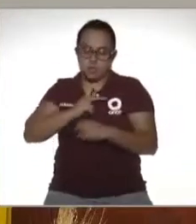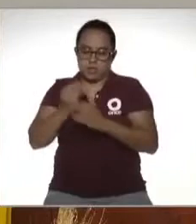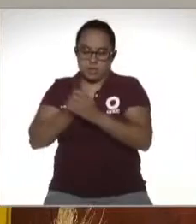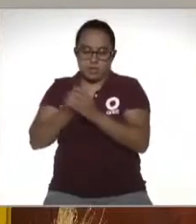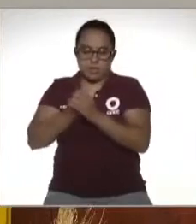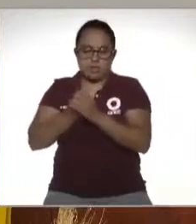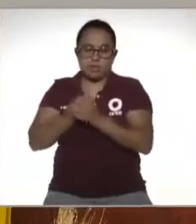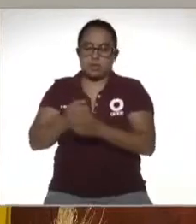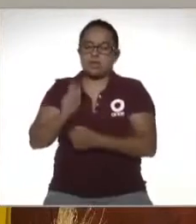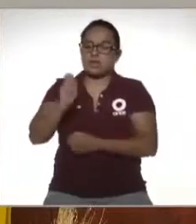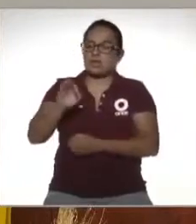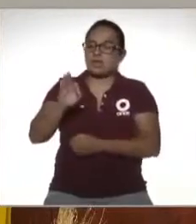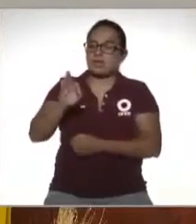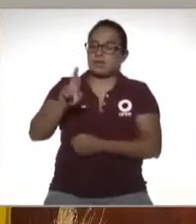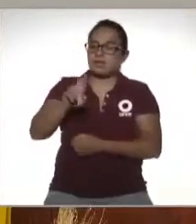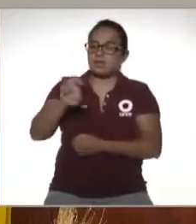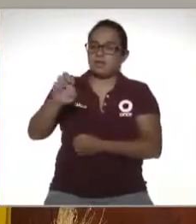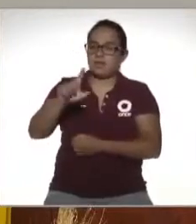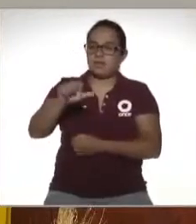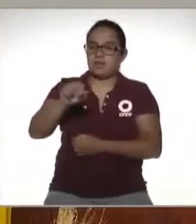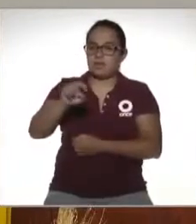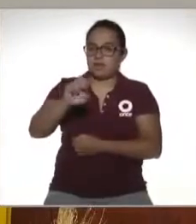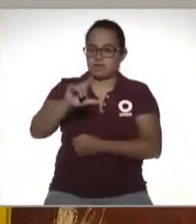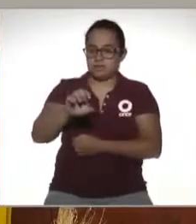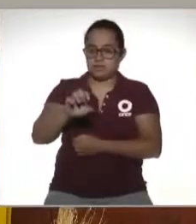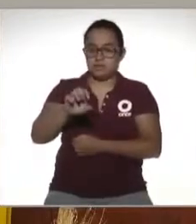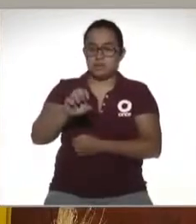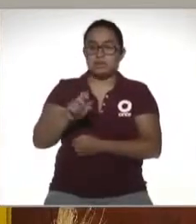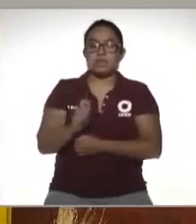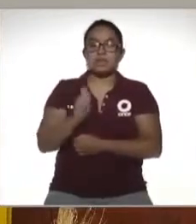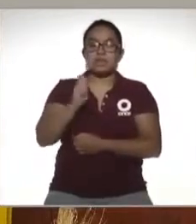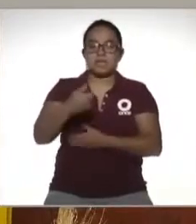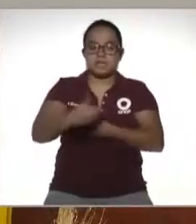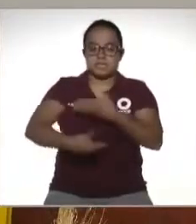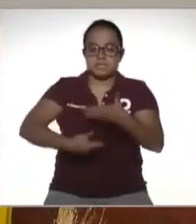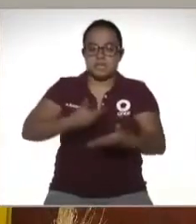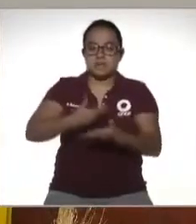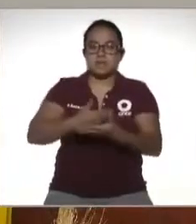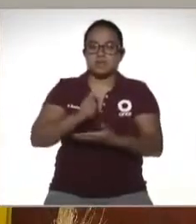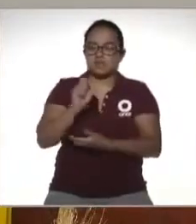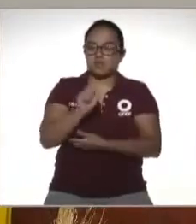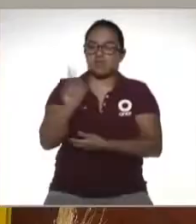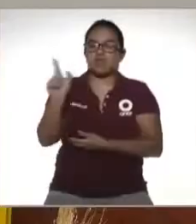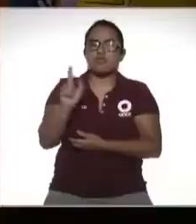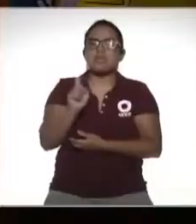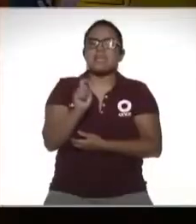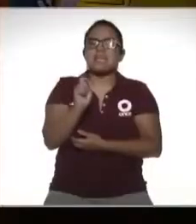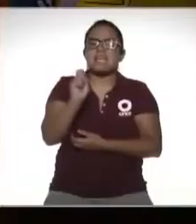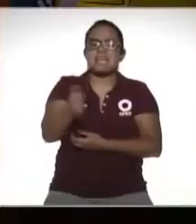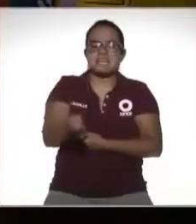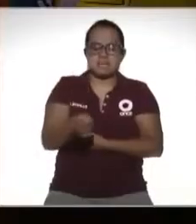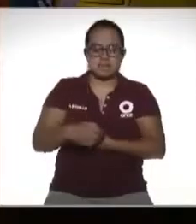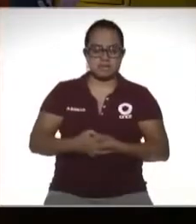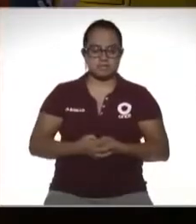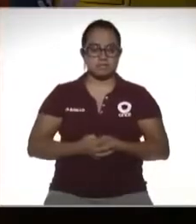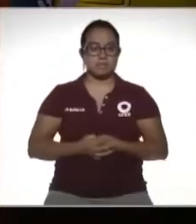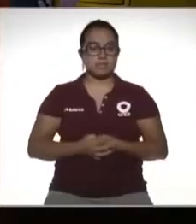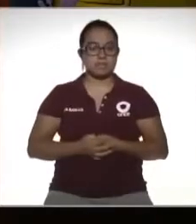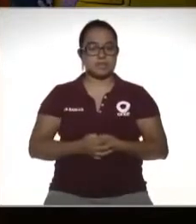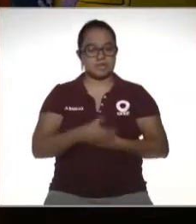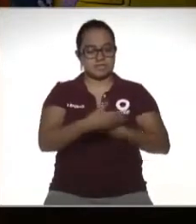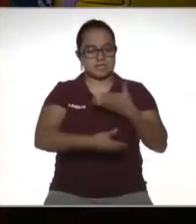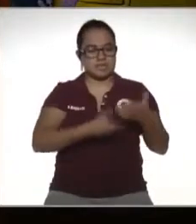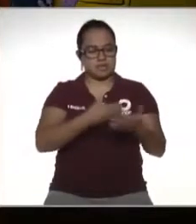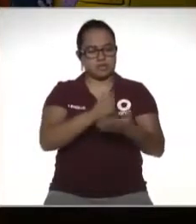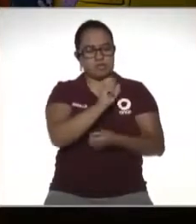los famosos freelance y en este sentido hablamos del régimen de servicios profesionales ¿a qué se refiere Virginia? bueno el régimen de servicios